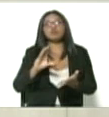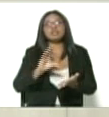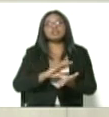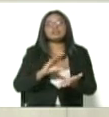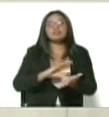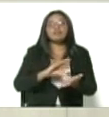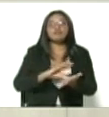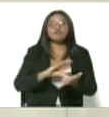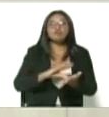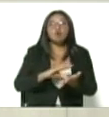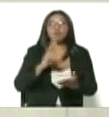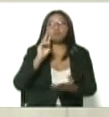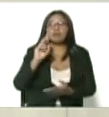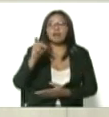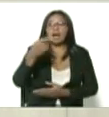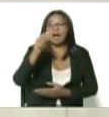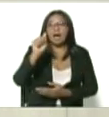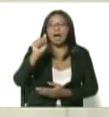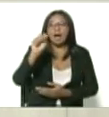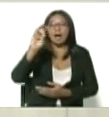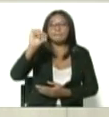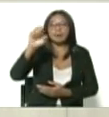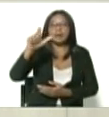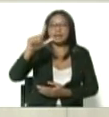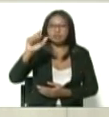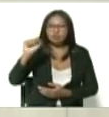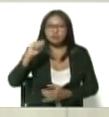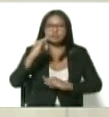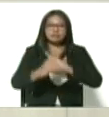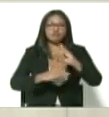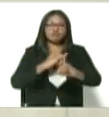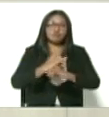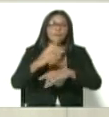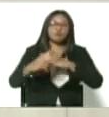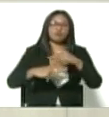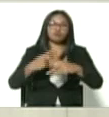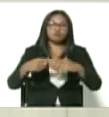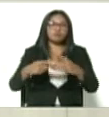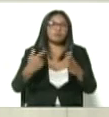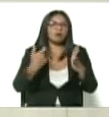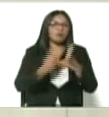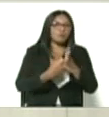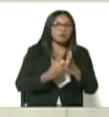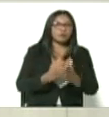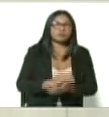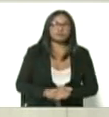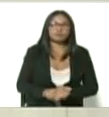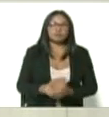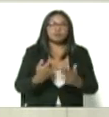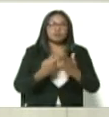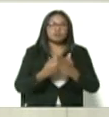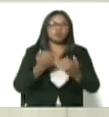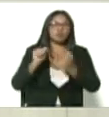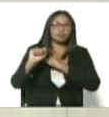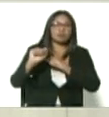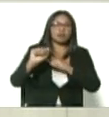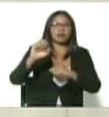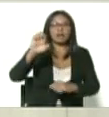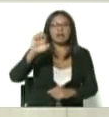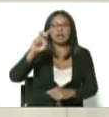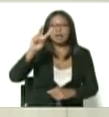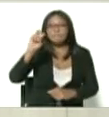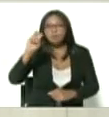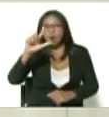un centro reconocido mundialmente internacionalmente por la producción de vacunas una de ellas la vacuna contra el ébola doctor